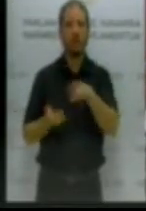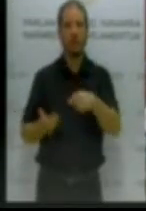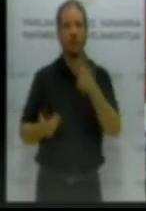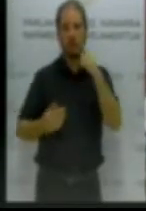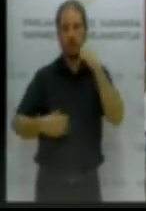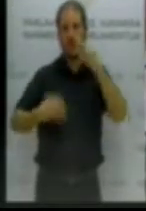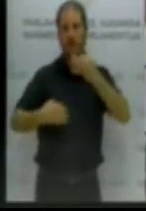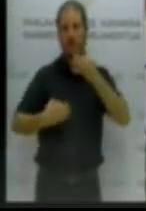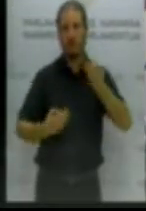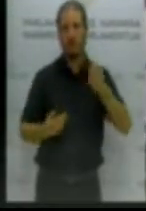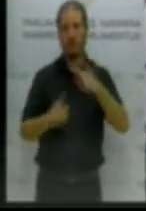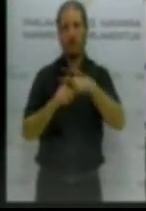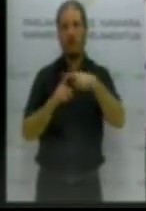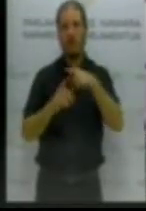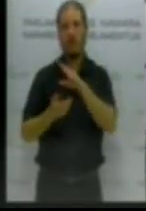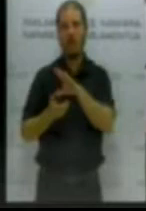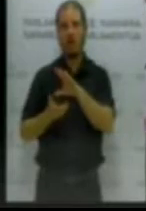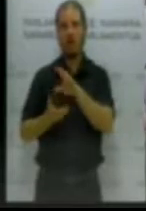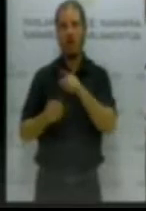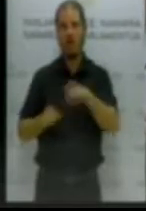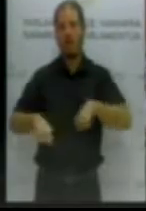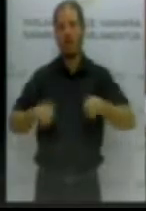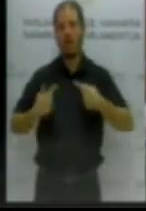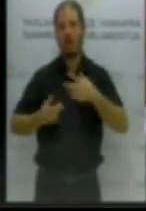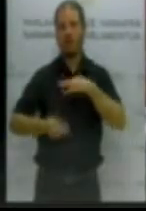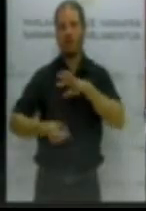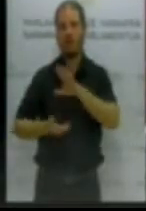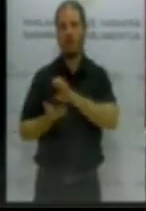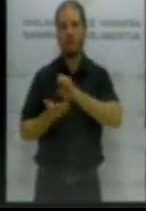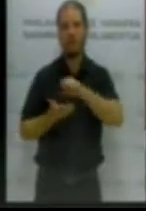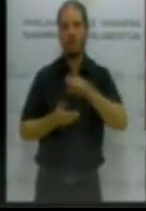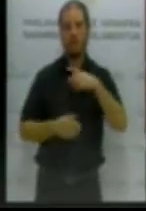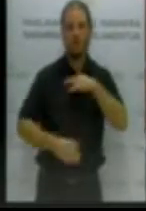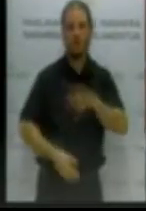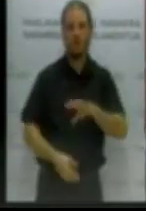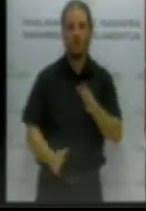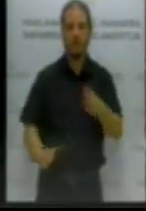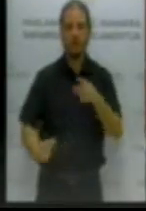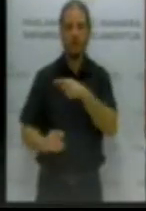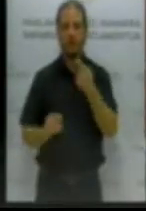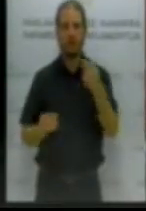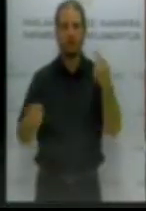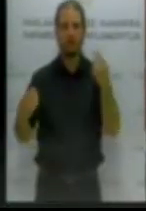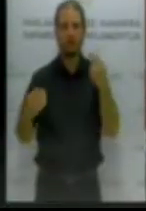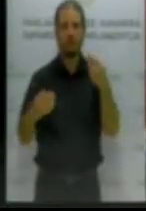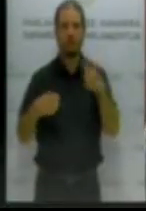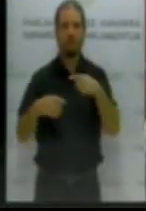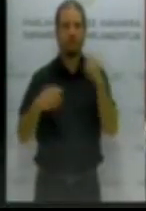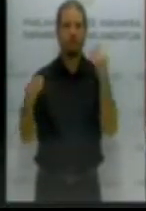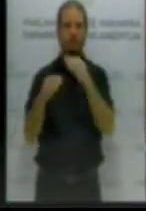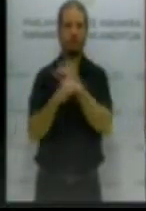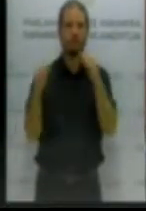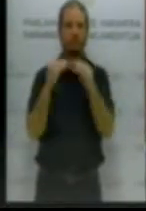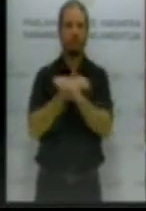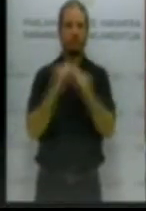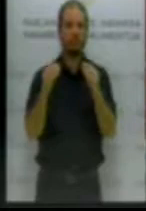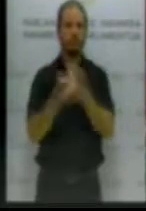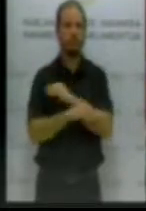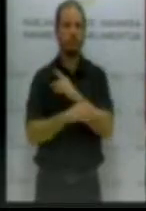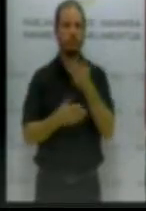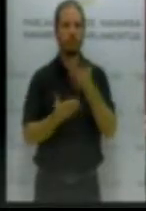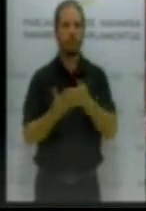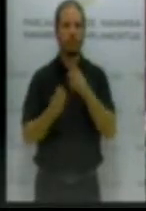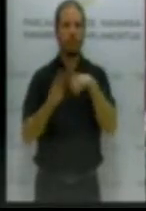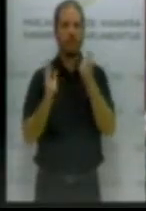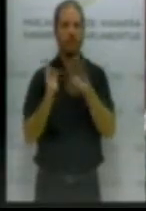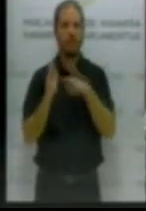Y es que el salario mínimo interprofesional no es como dice el Gobierno en la disconformidad que hace esta proposición de ley, no es desde luego un